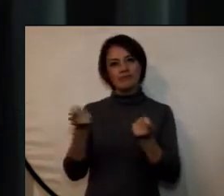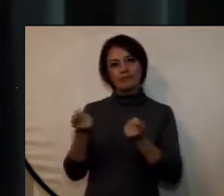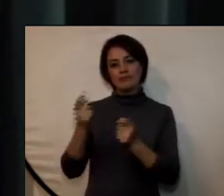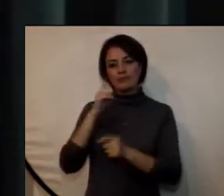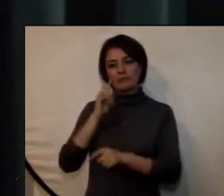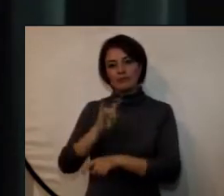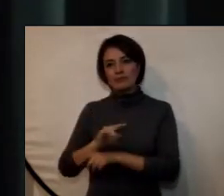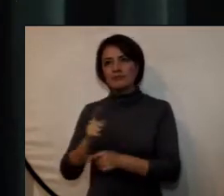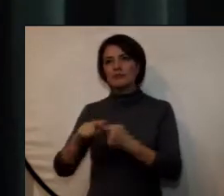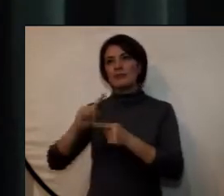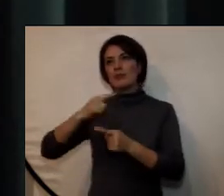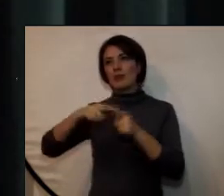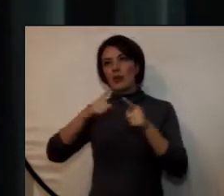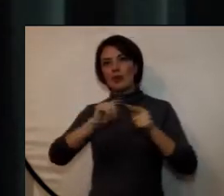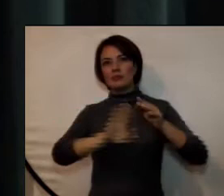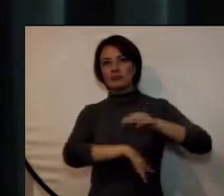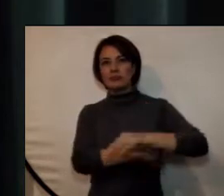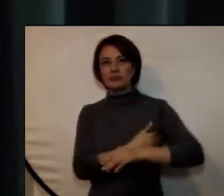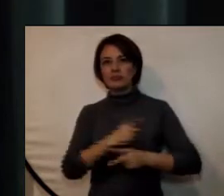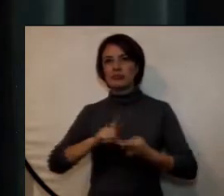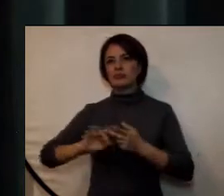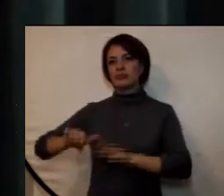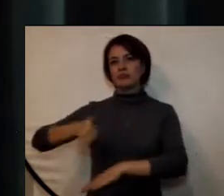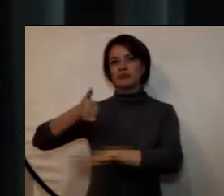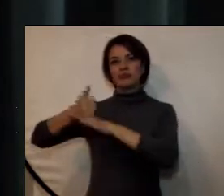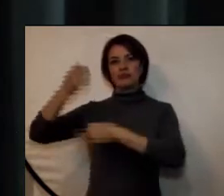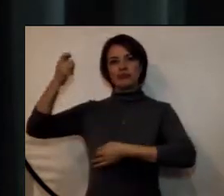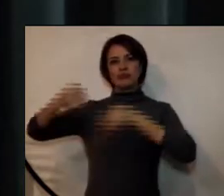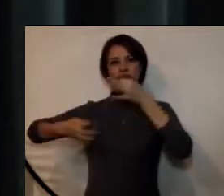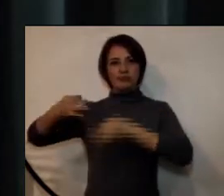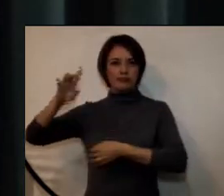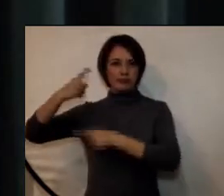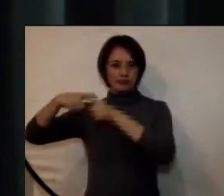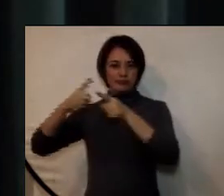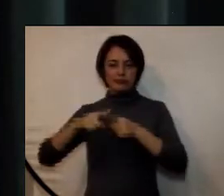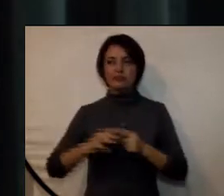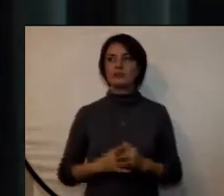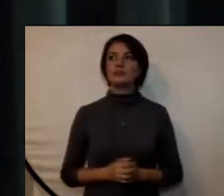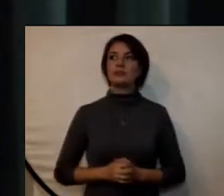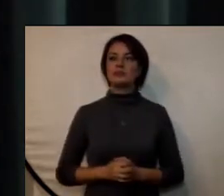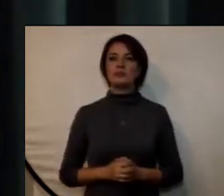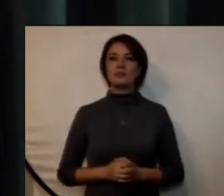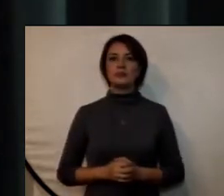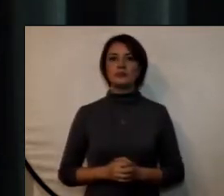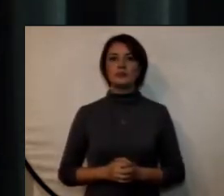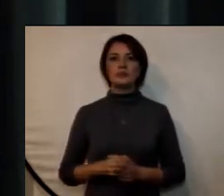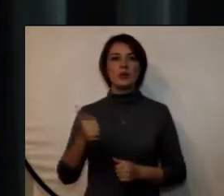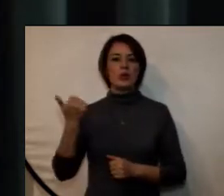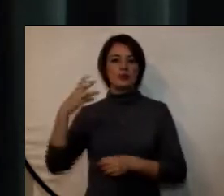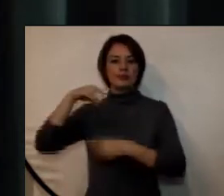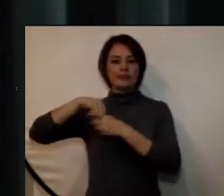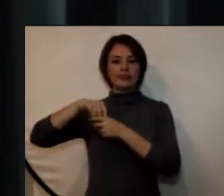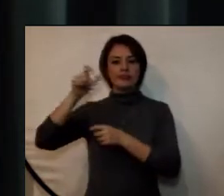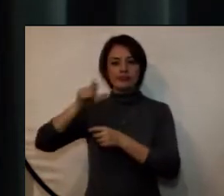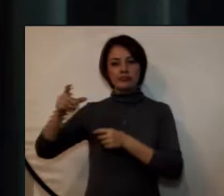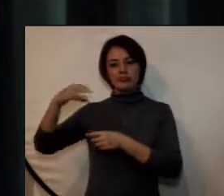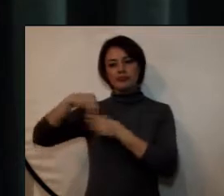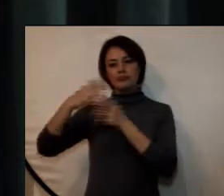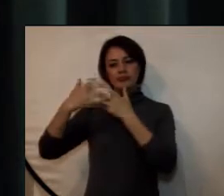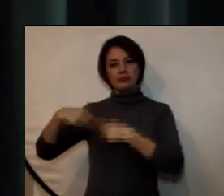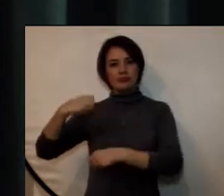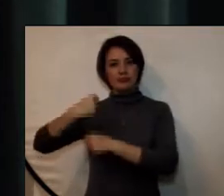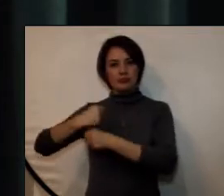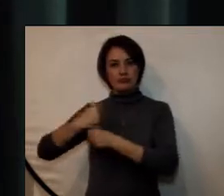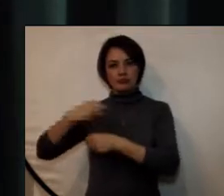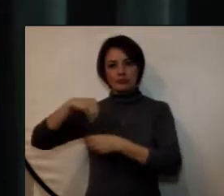diferentes ministerios, de las altas cortes y demás funcionarios de la rama administrativa,